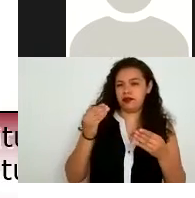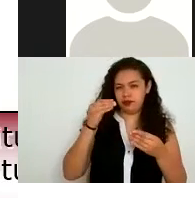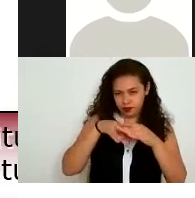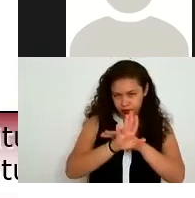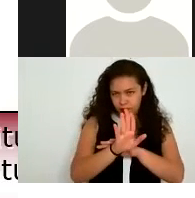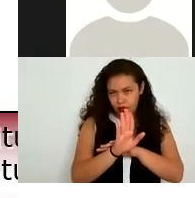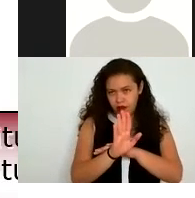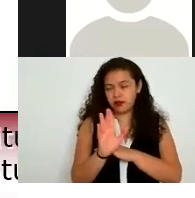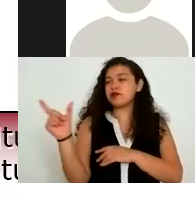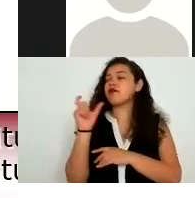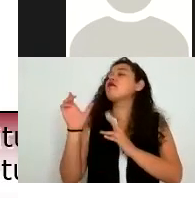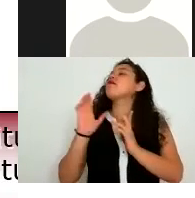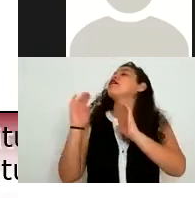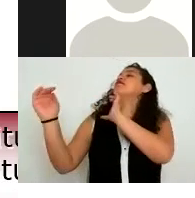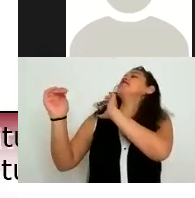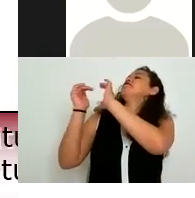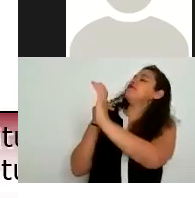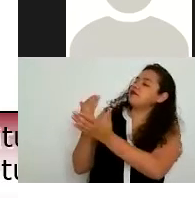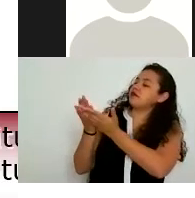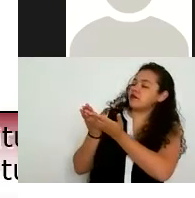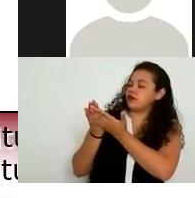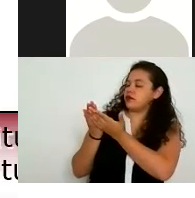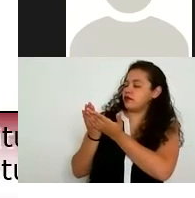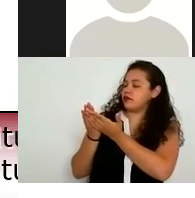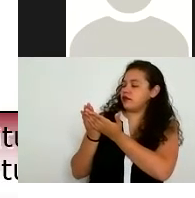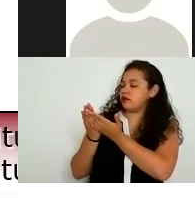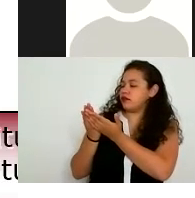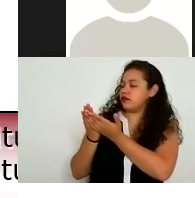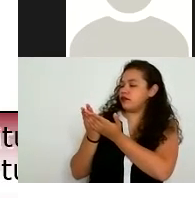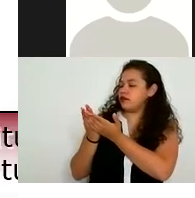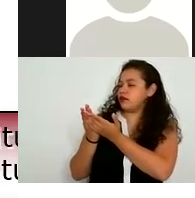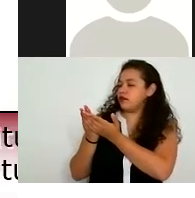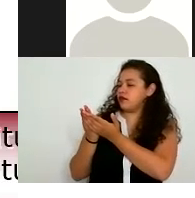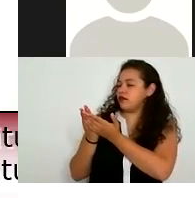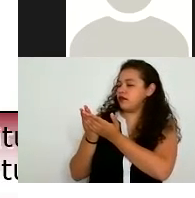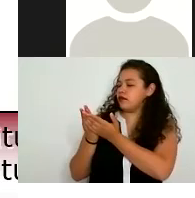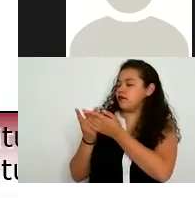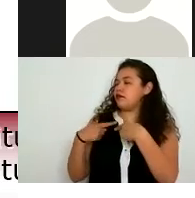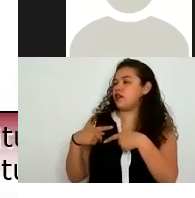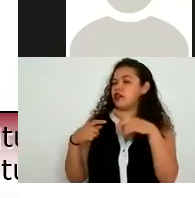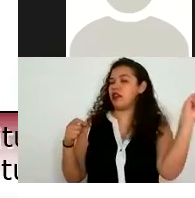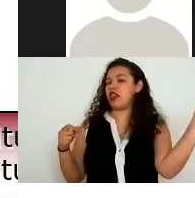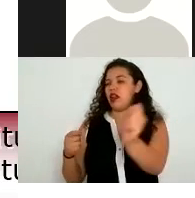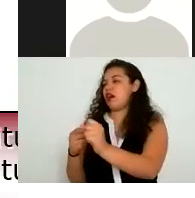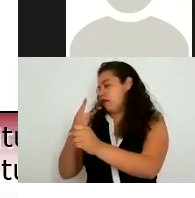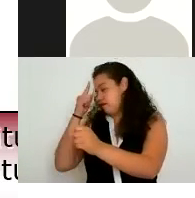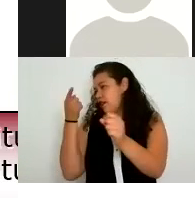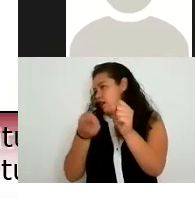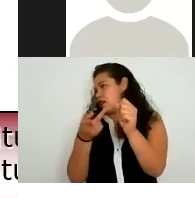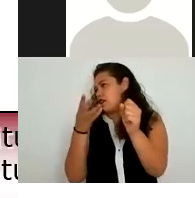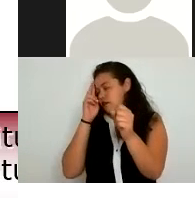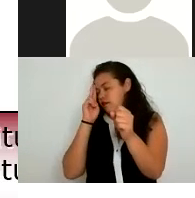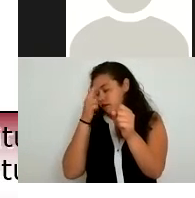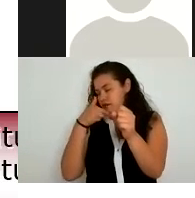ya la reciben deben de como decíamos designar a una persona o alguien que las que les dé trámite